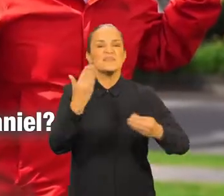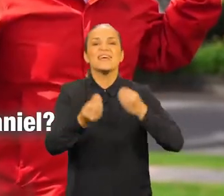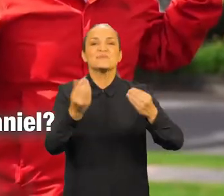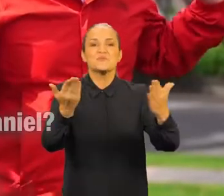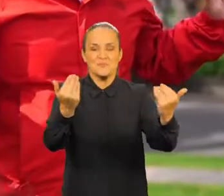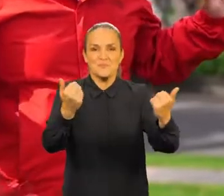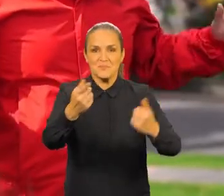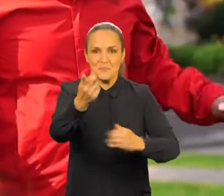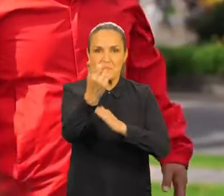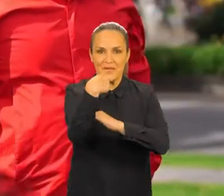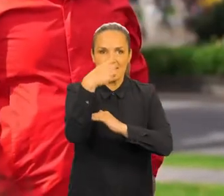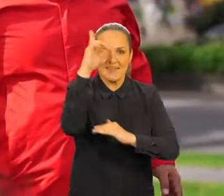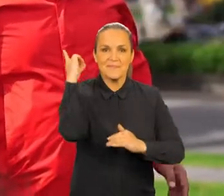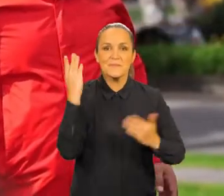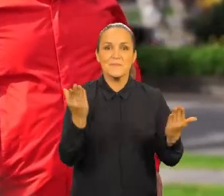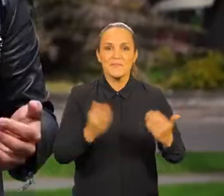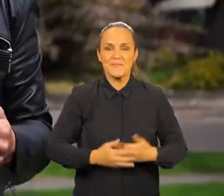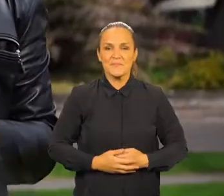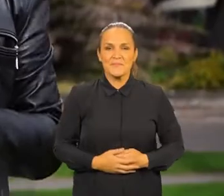hacer, Daniel?